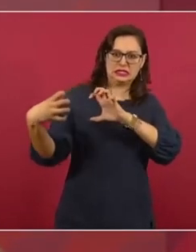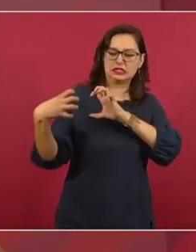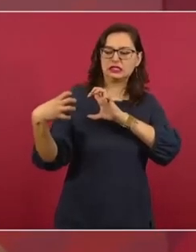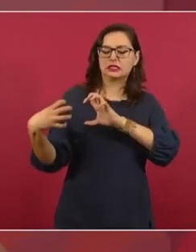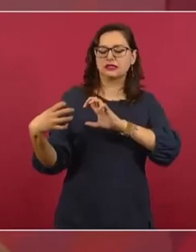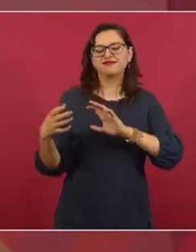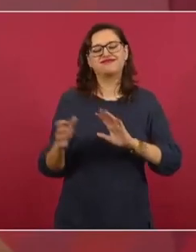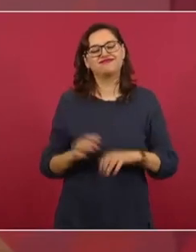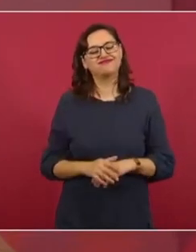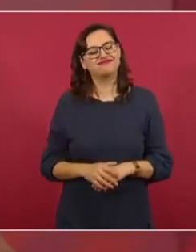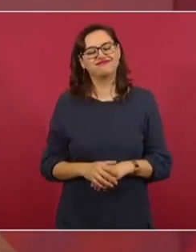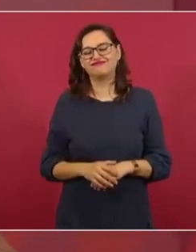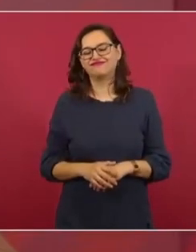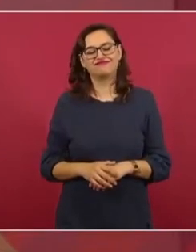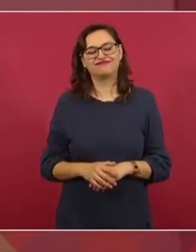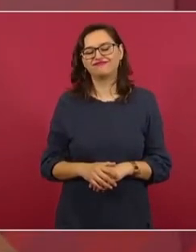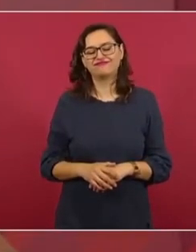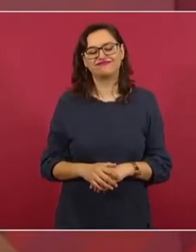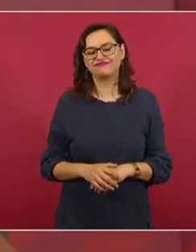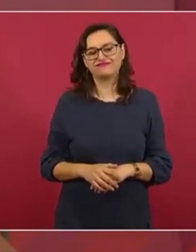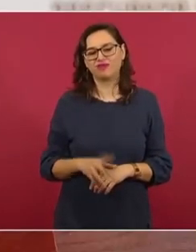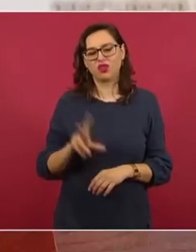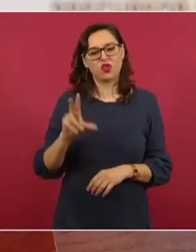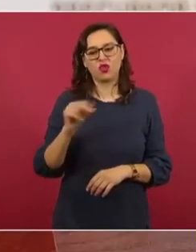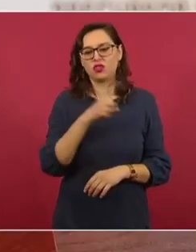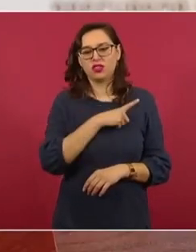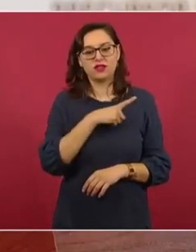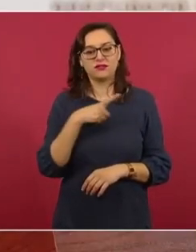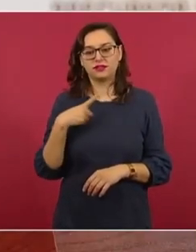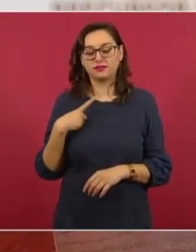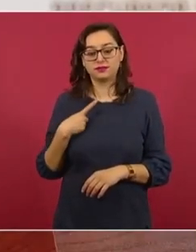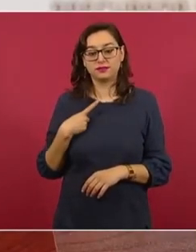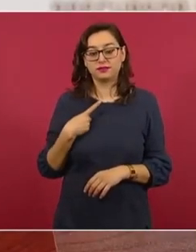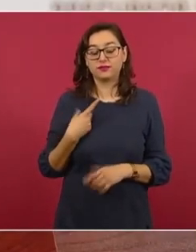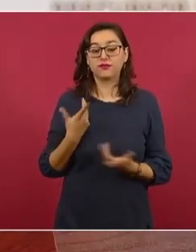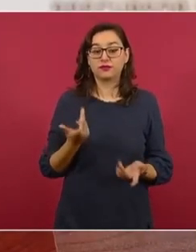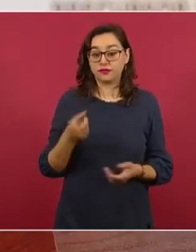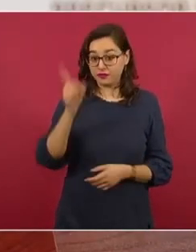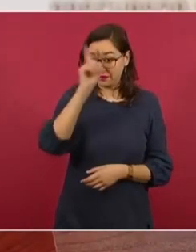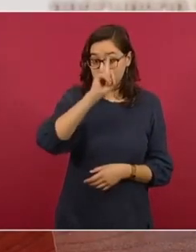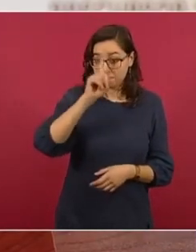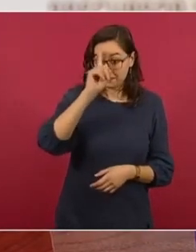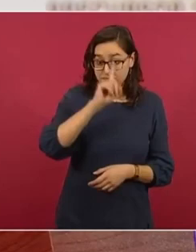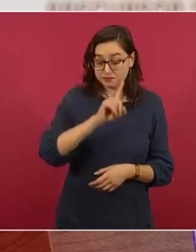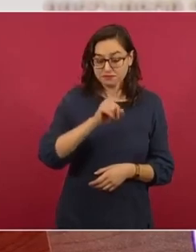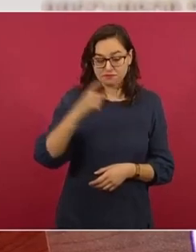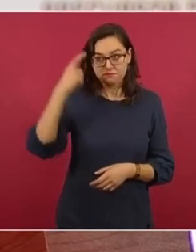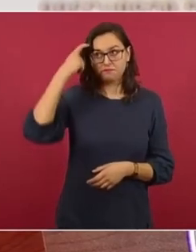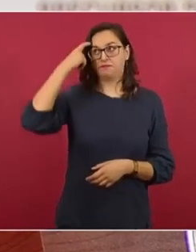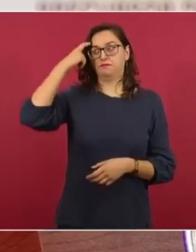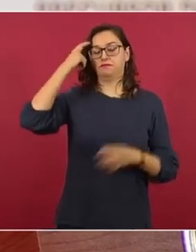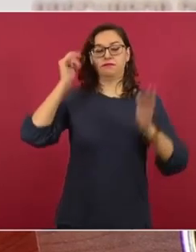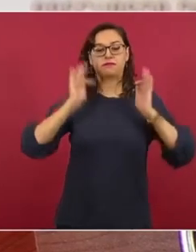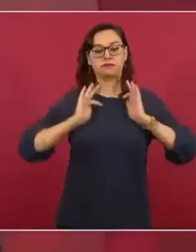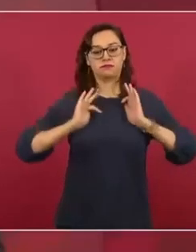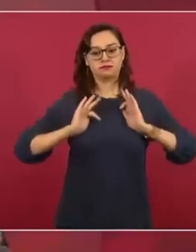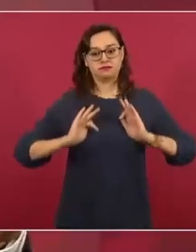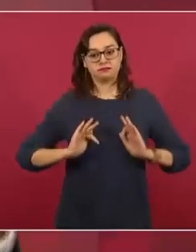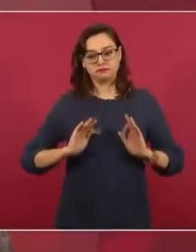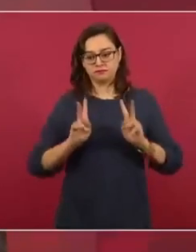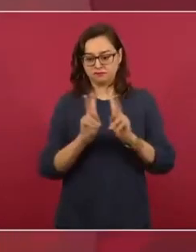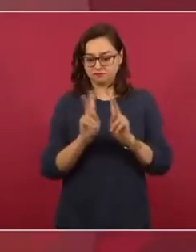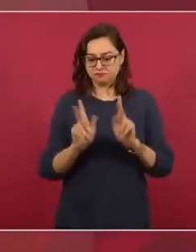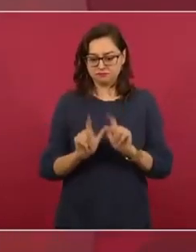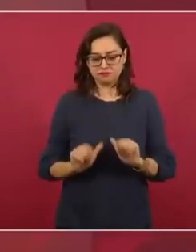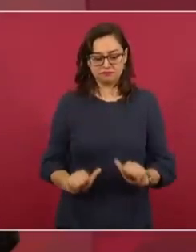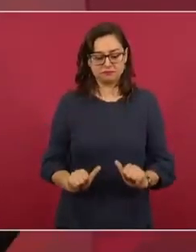Yo doy un consejo muy respetuoso, cuando se tiene la conciencia tranquila hay